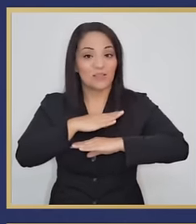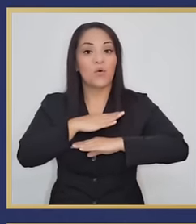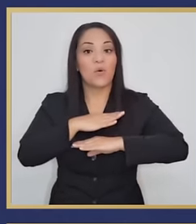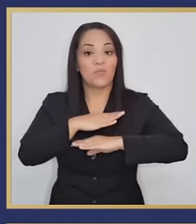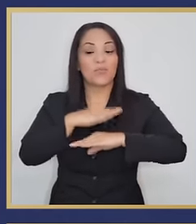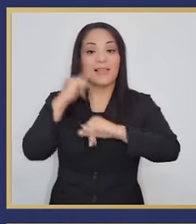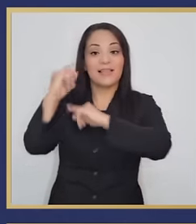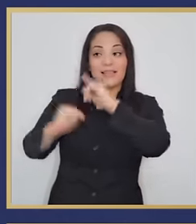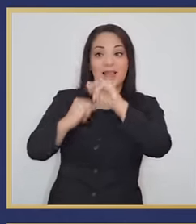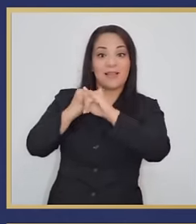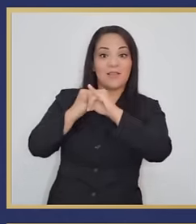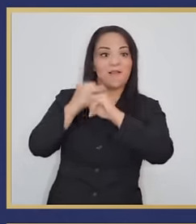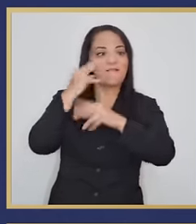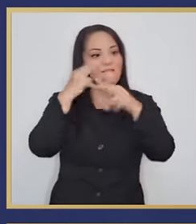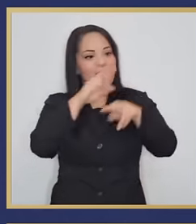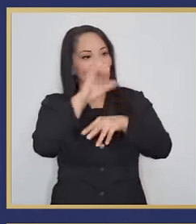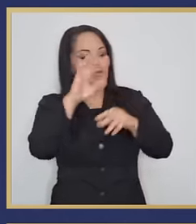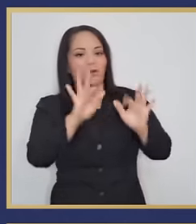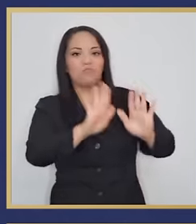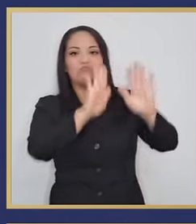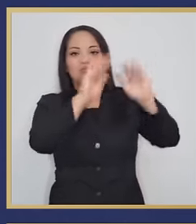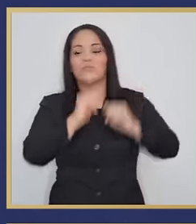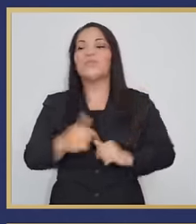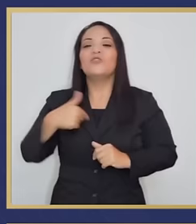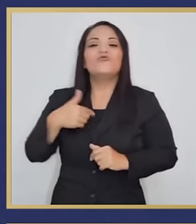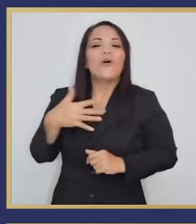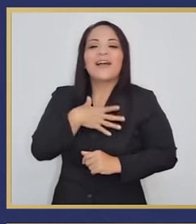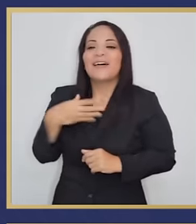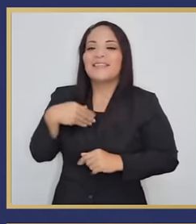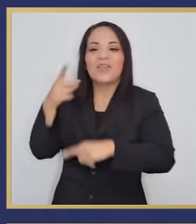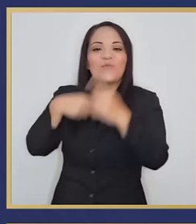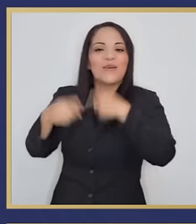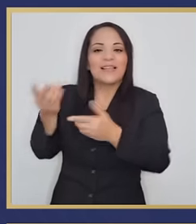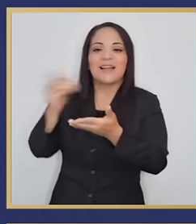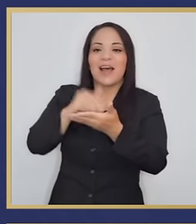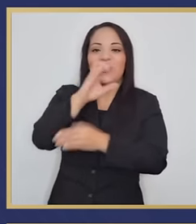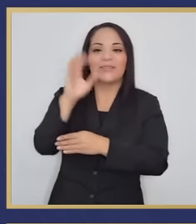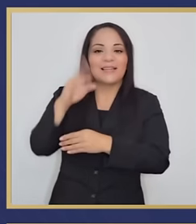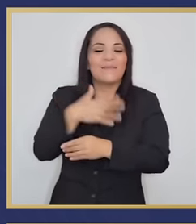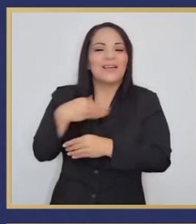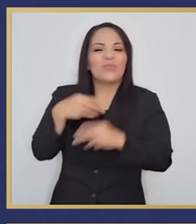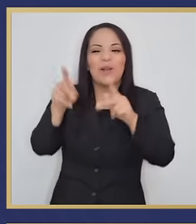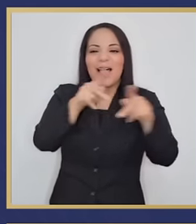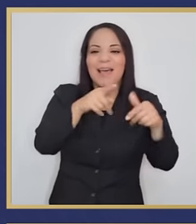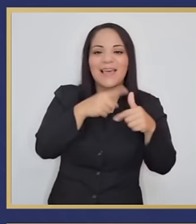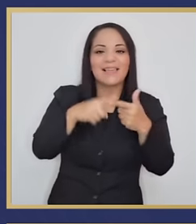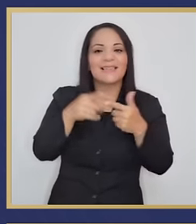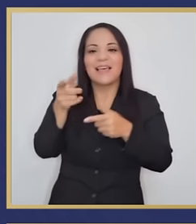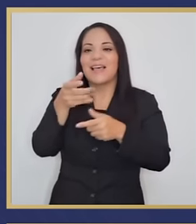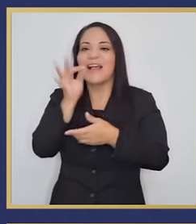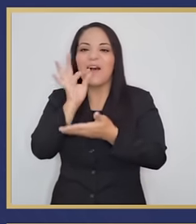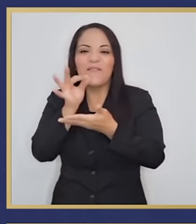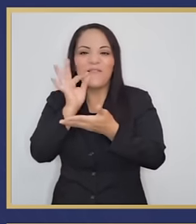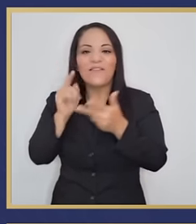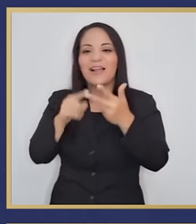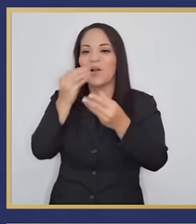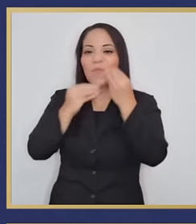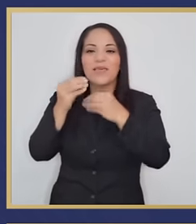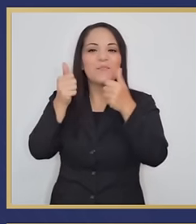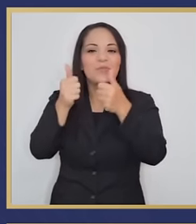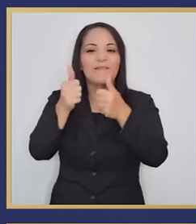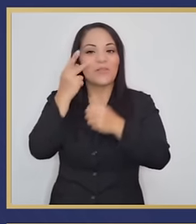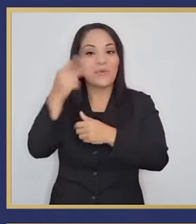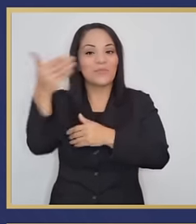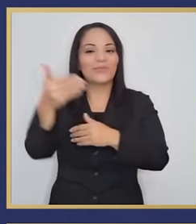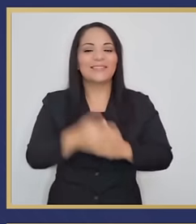con que nos ven a Costa Rica en el exterior. Yo encantado volver a Costa Rica. Me encantó la gente, me encantó el café, la comida.